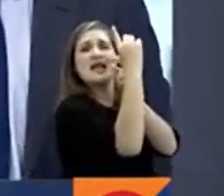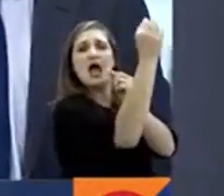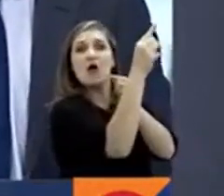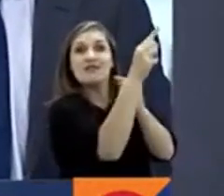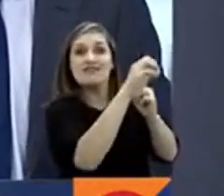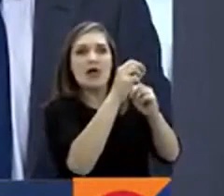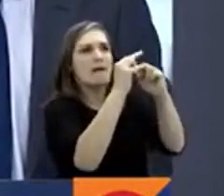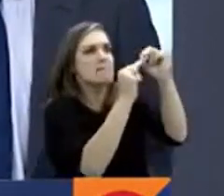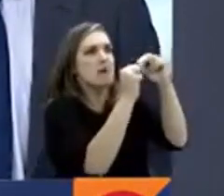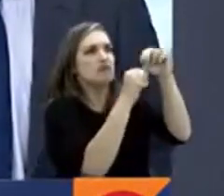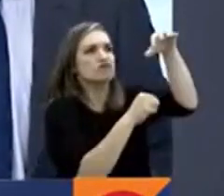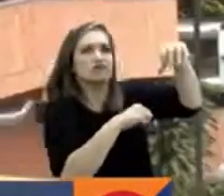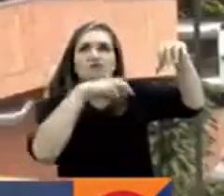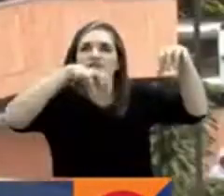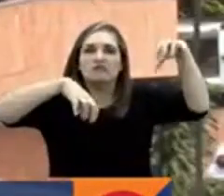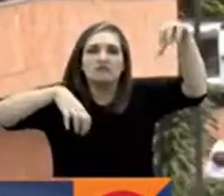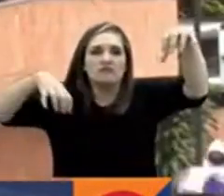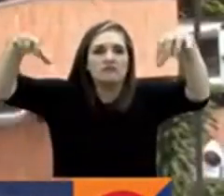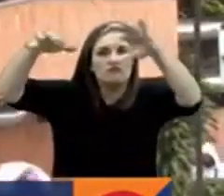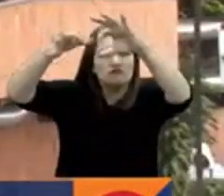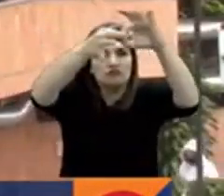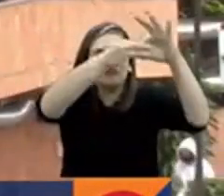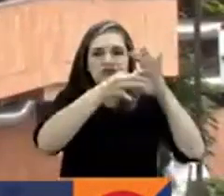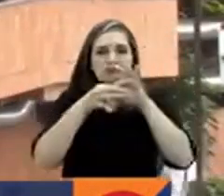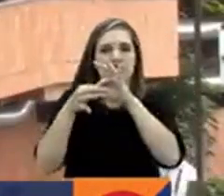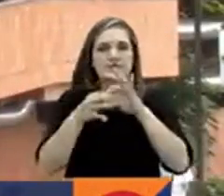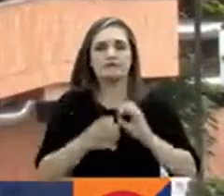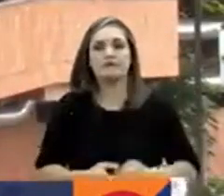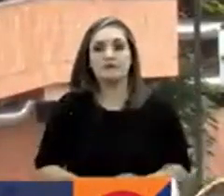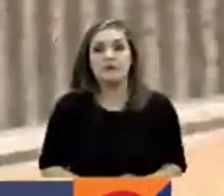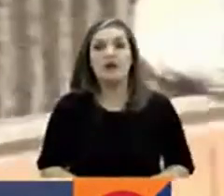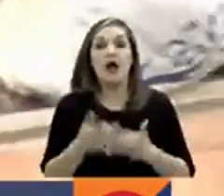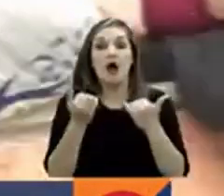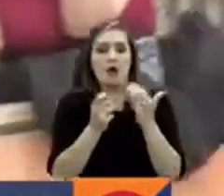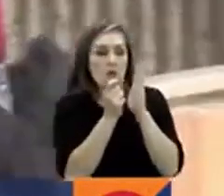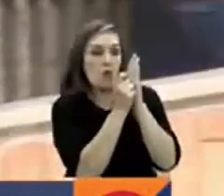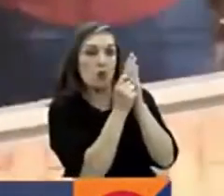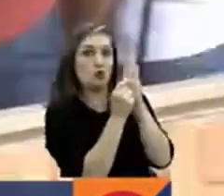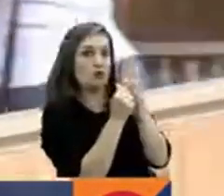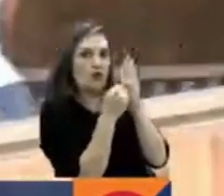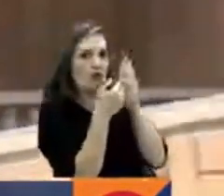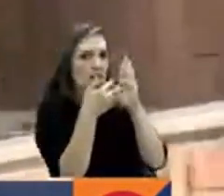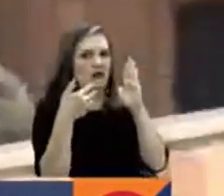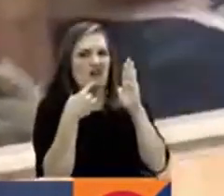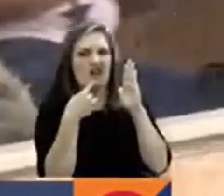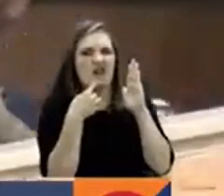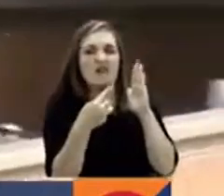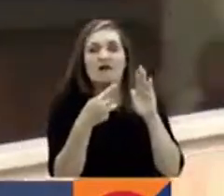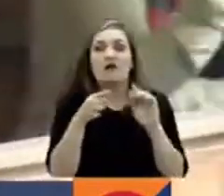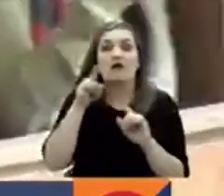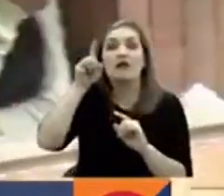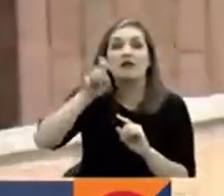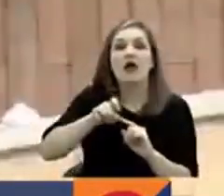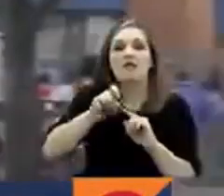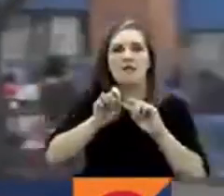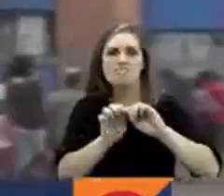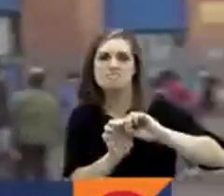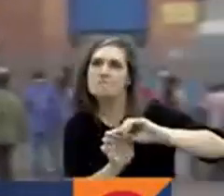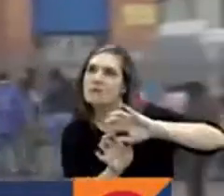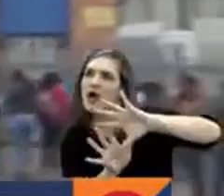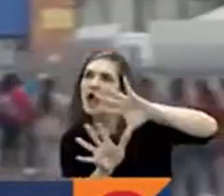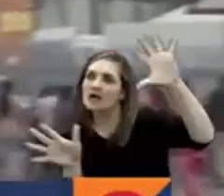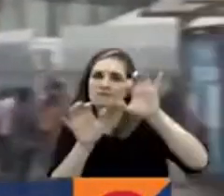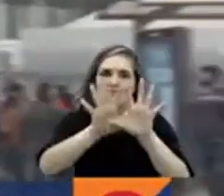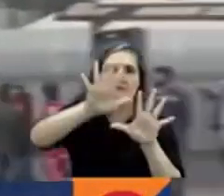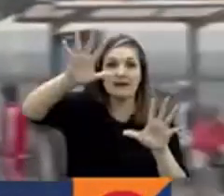del territorio nacional. Uno de los puntos que busca implementar la reforma a la salud es ampliar la cobertura de este derecho